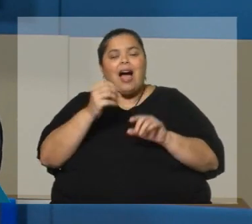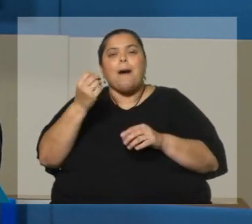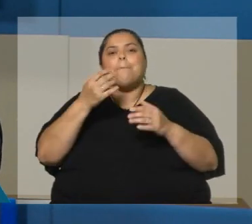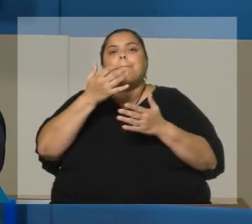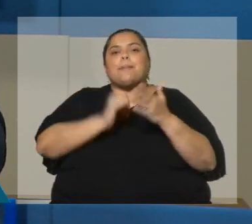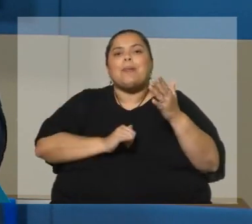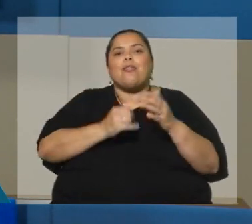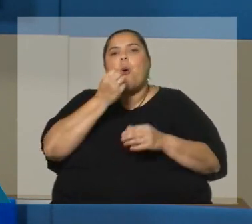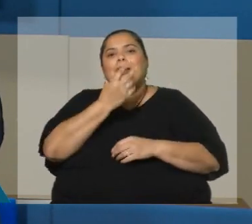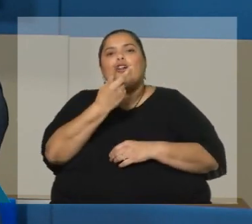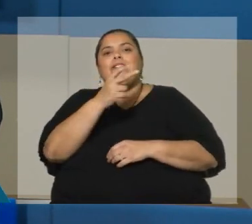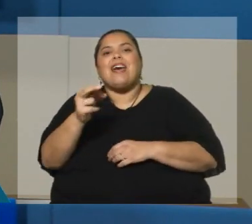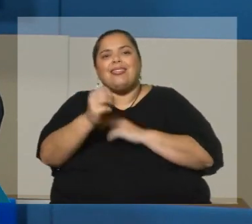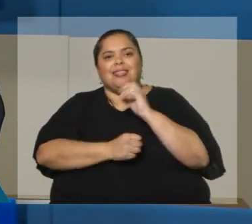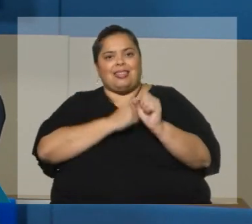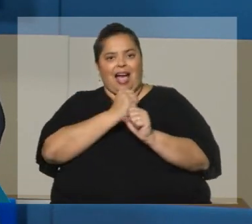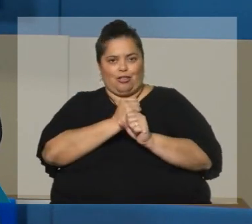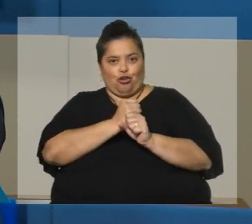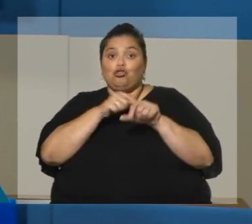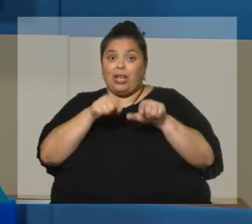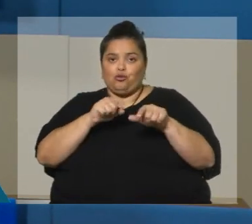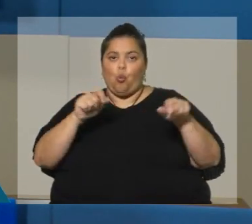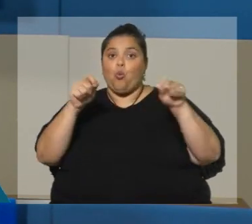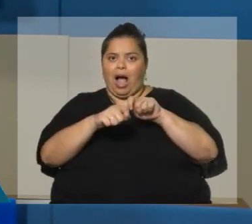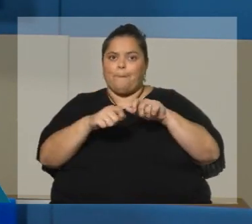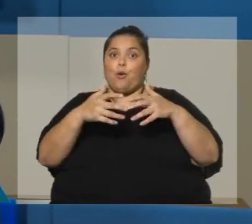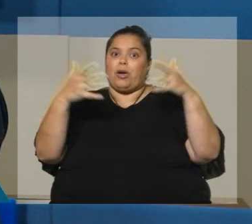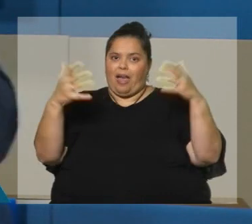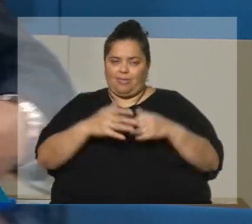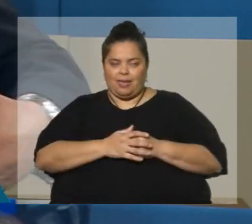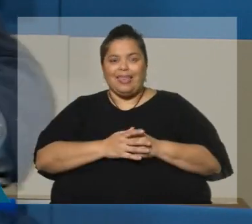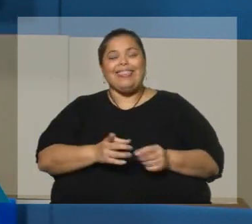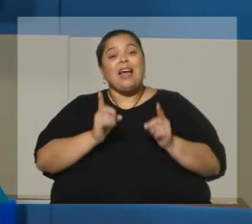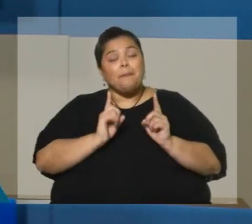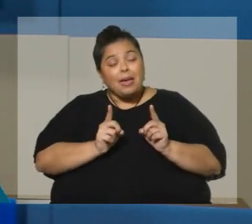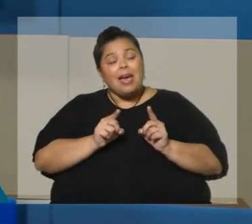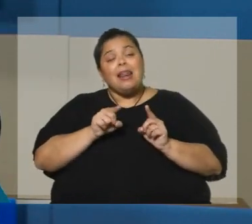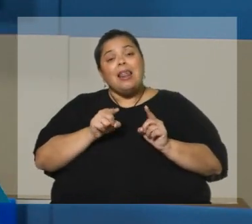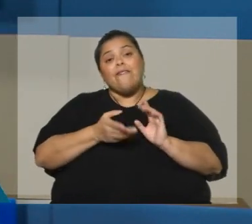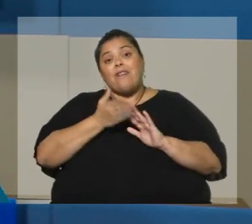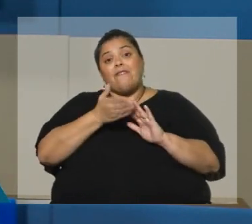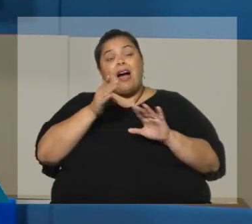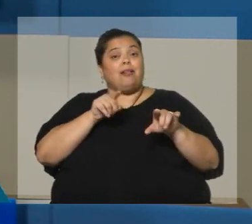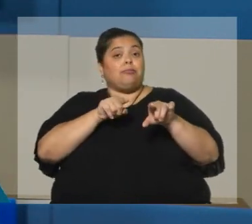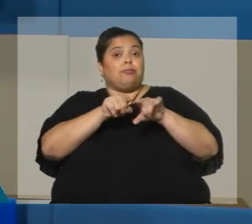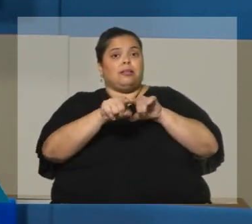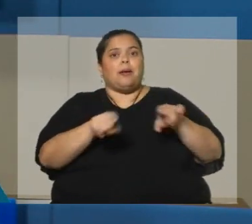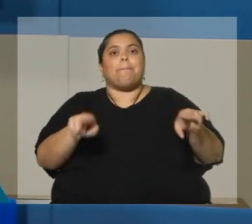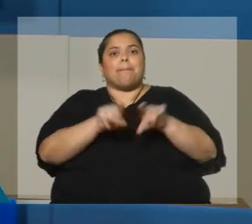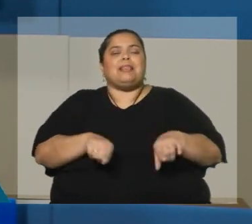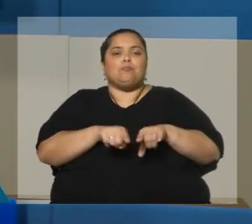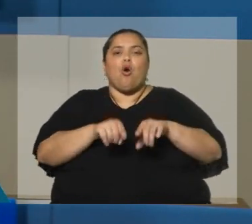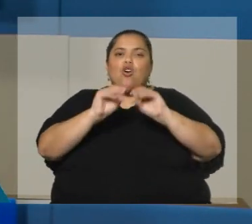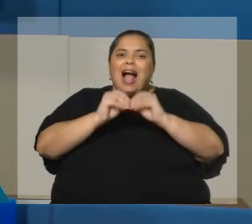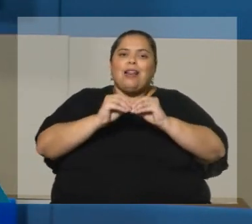años. eso ya es un cambio muy muy grande y hay cambios también en la medida en que van hacia el mismo régimen de cálculo de la